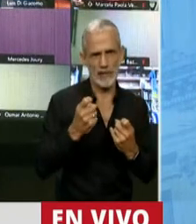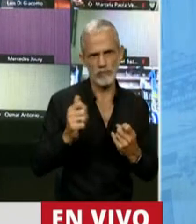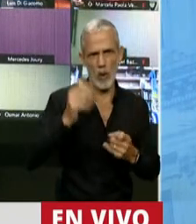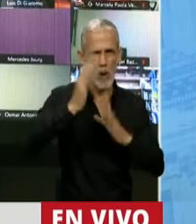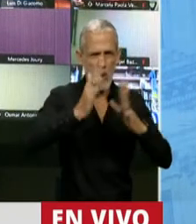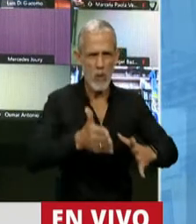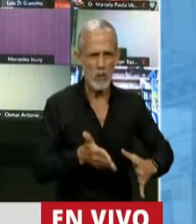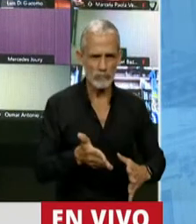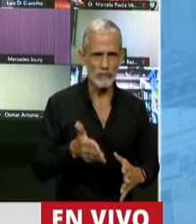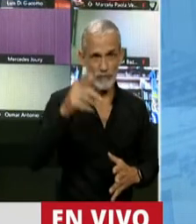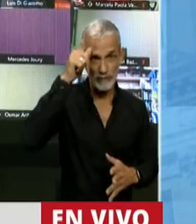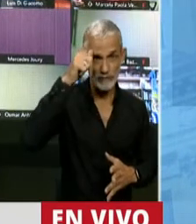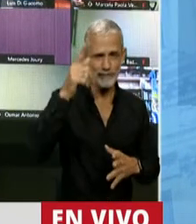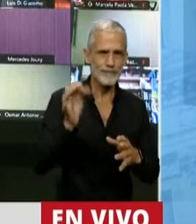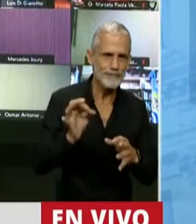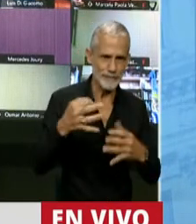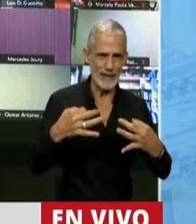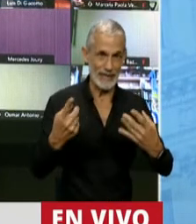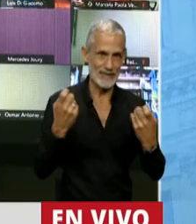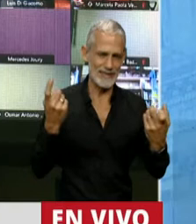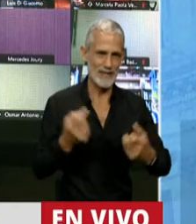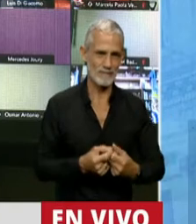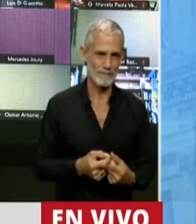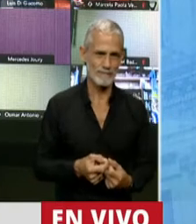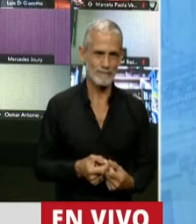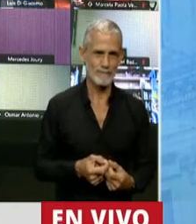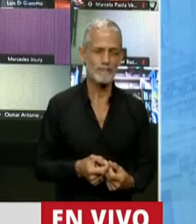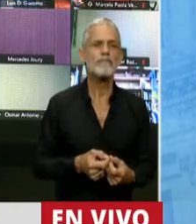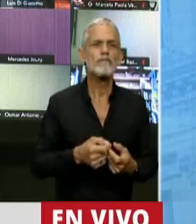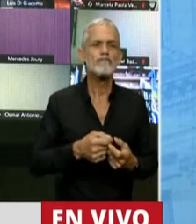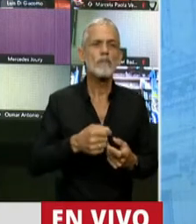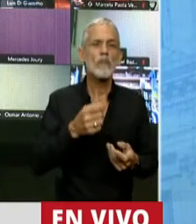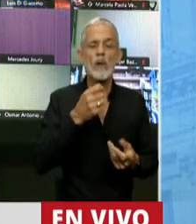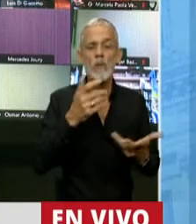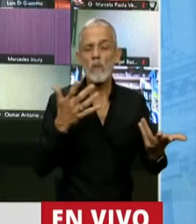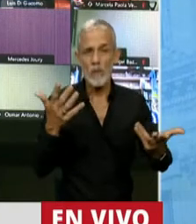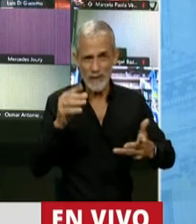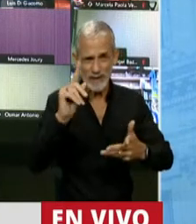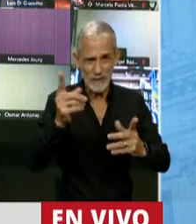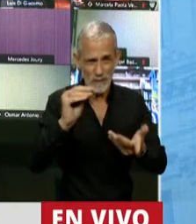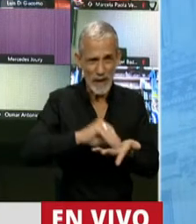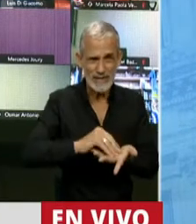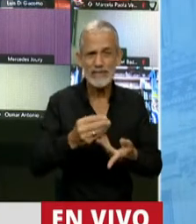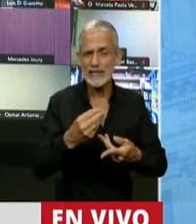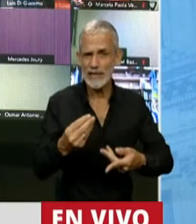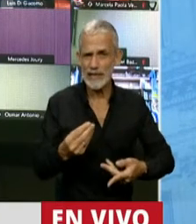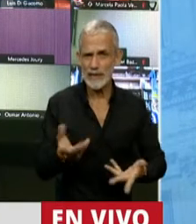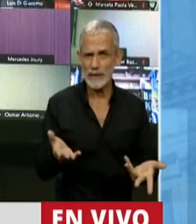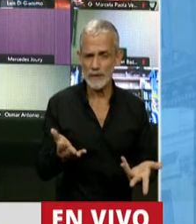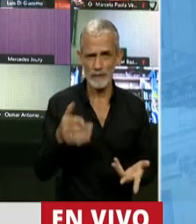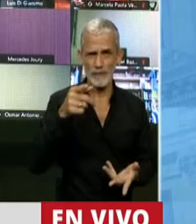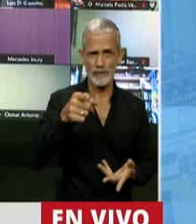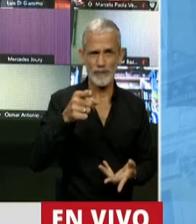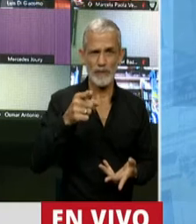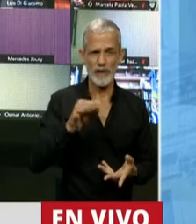Ese es el fondo de este debate. Y por si queda alguna duda, fíjese, Presidente, esa